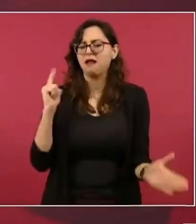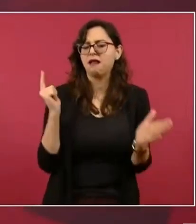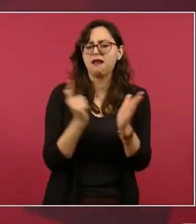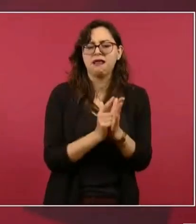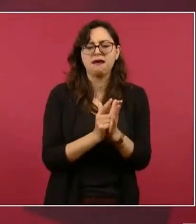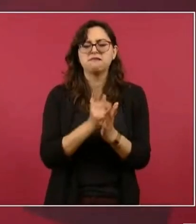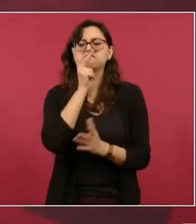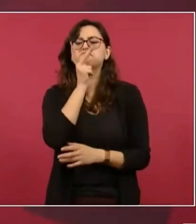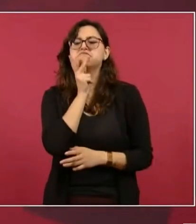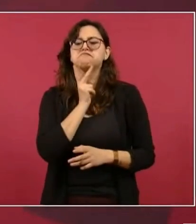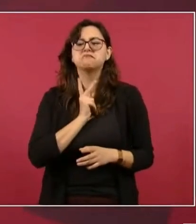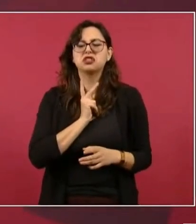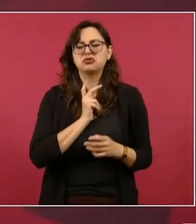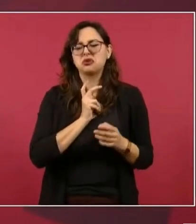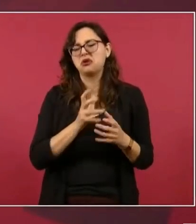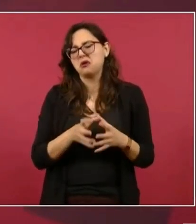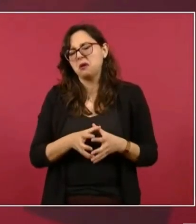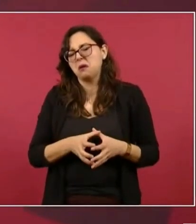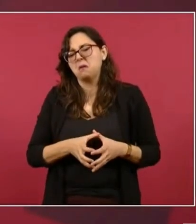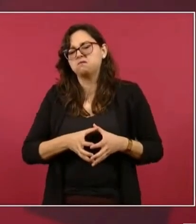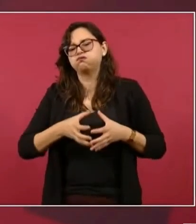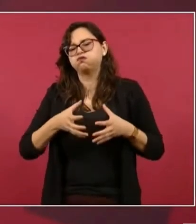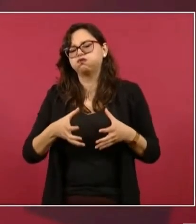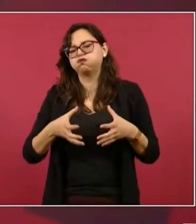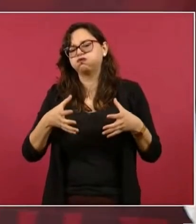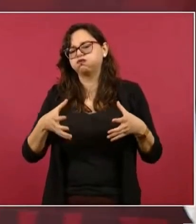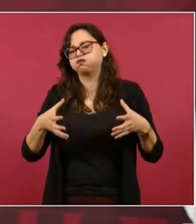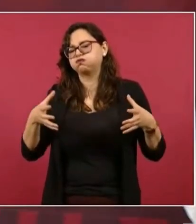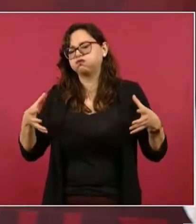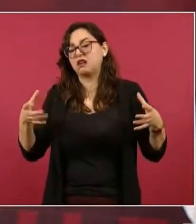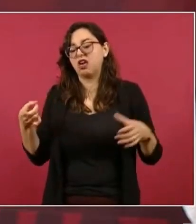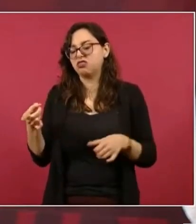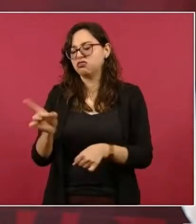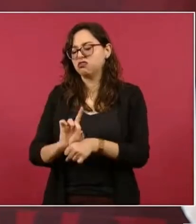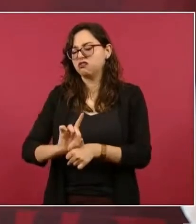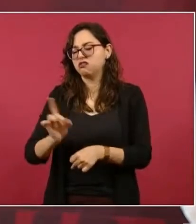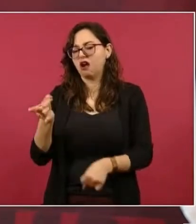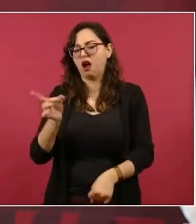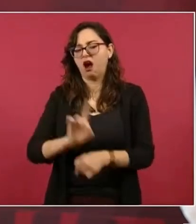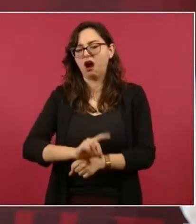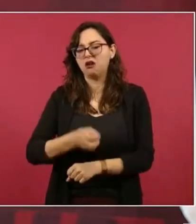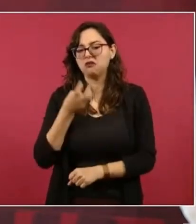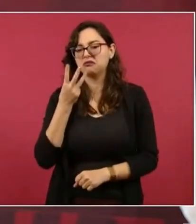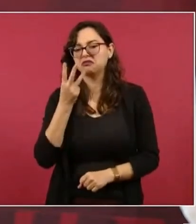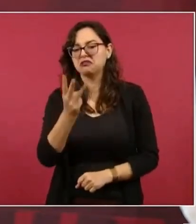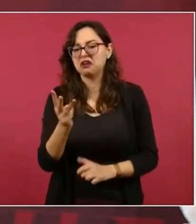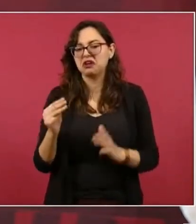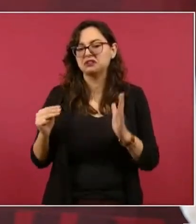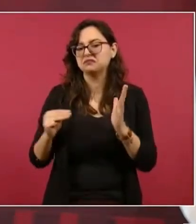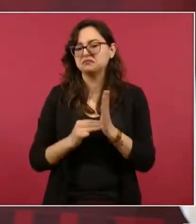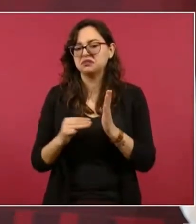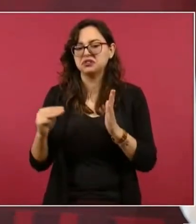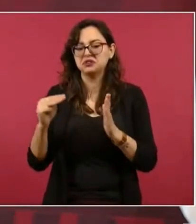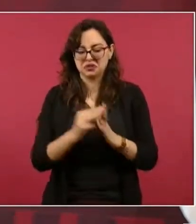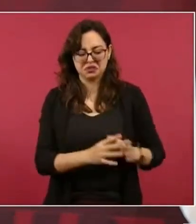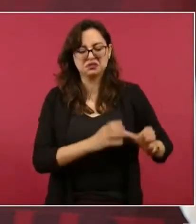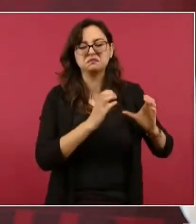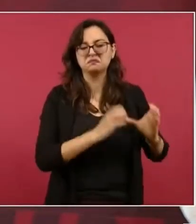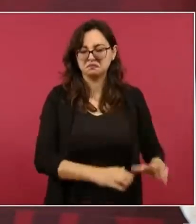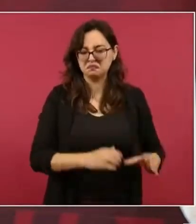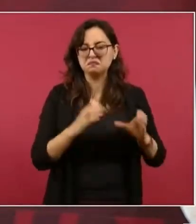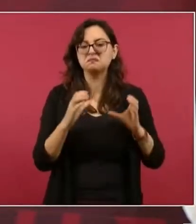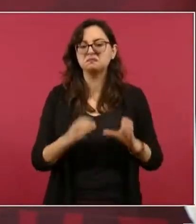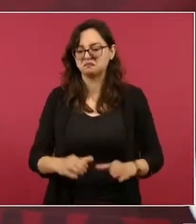creo que en 2 3 millones de barriles diarios con la reforma energética